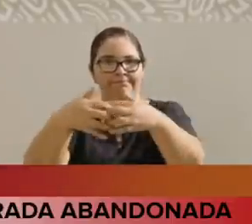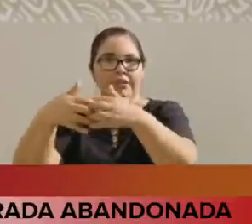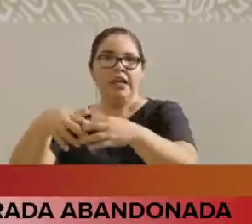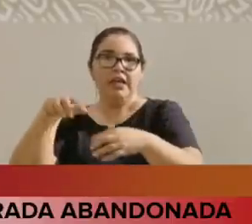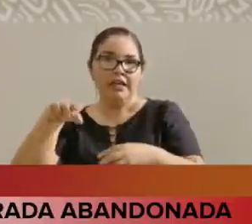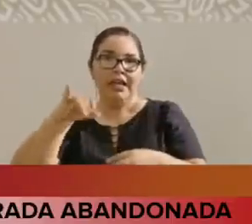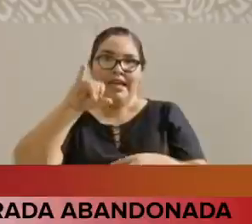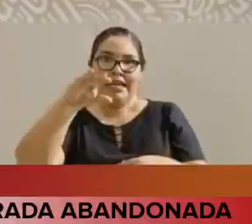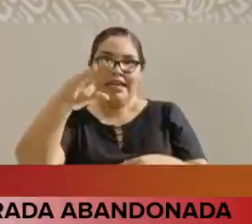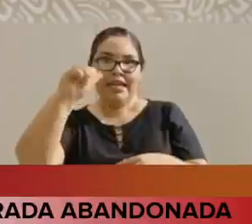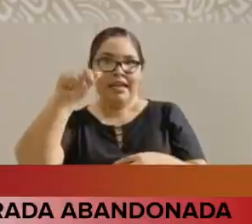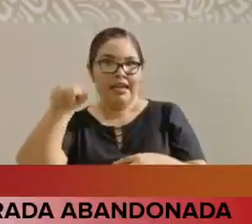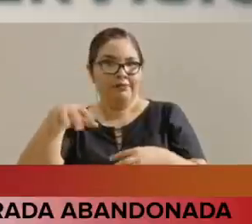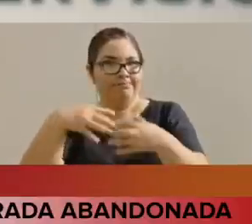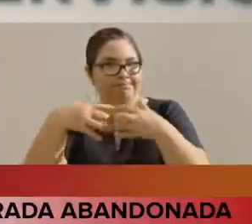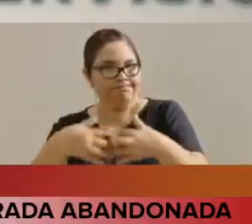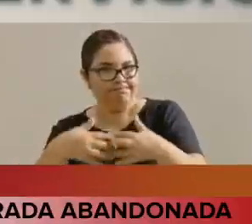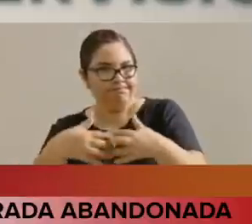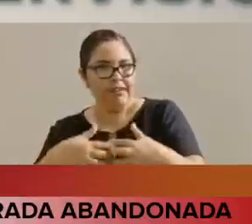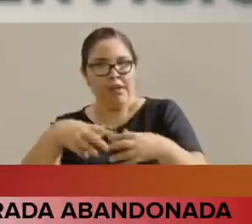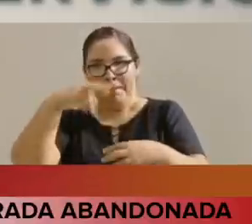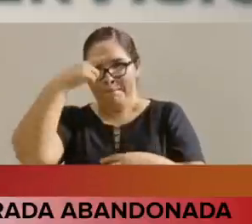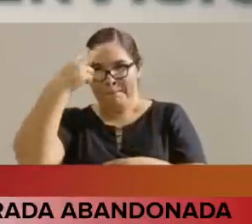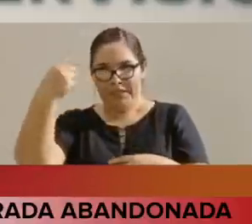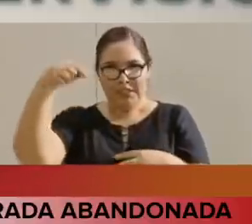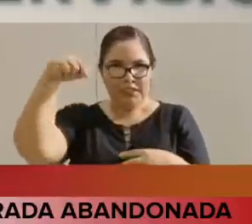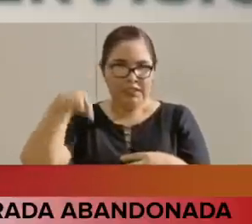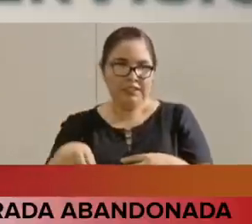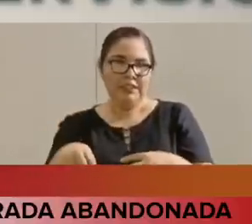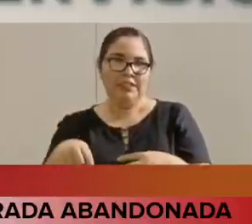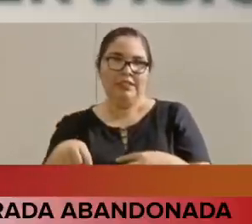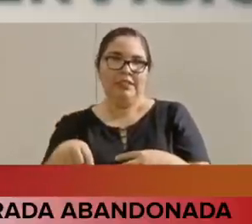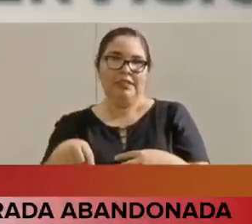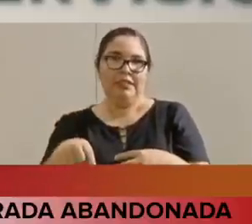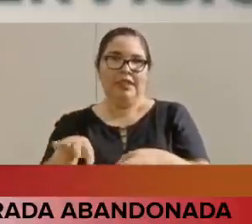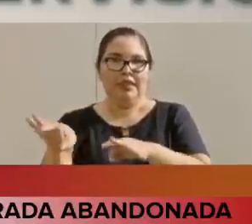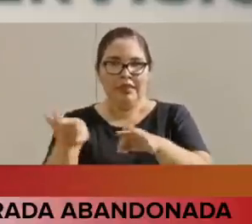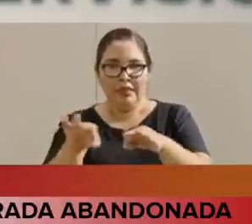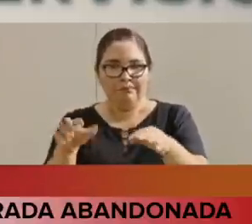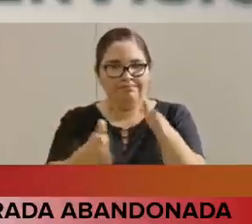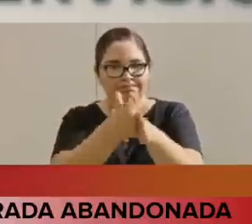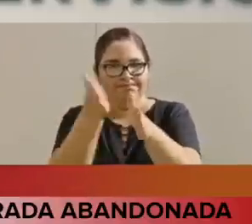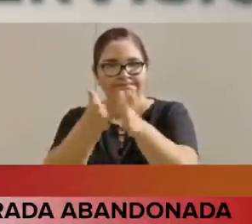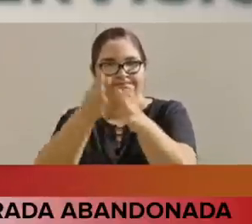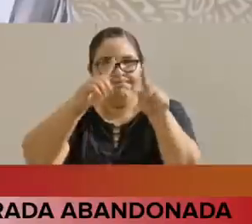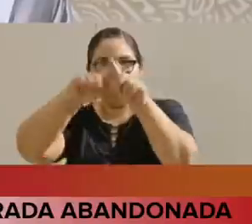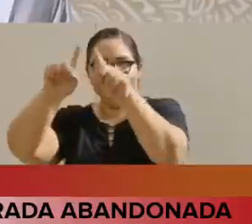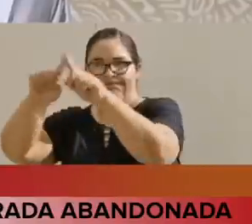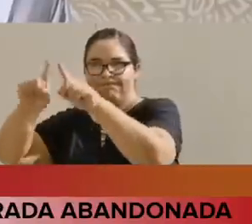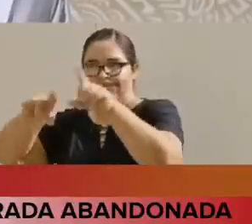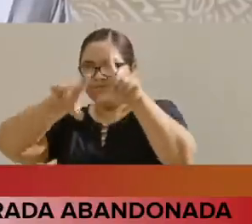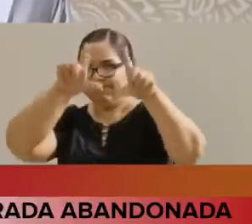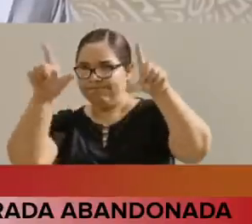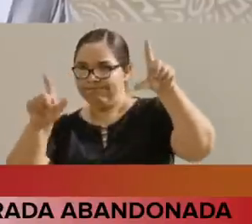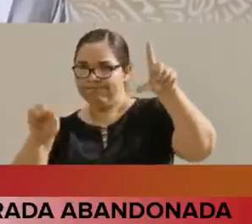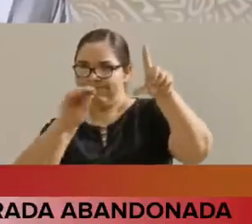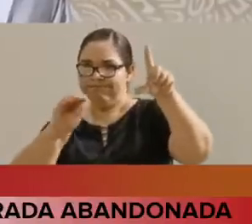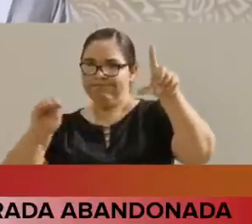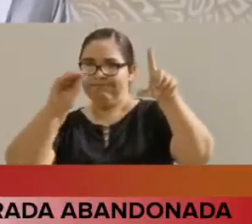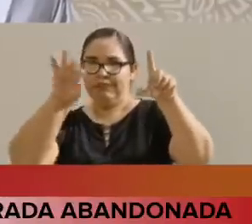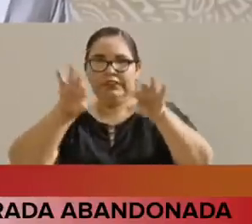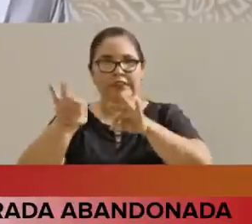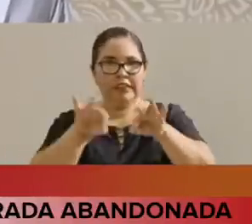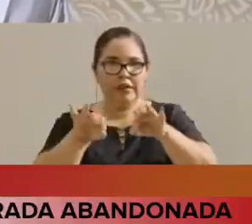empresa mexicana que desde hace muchos años